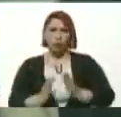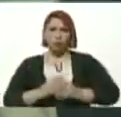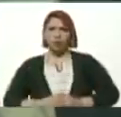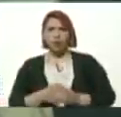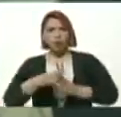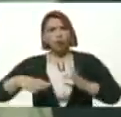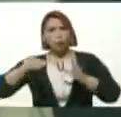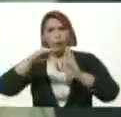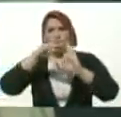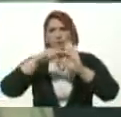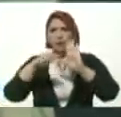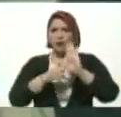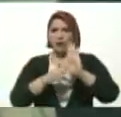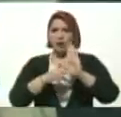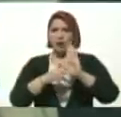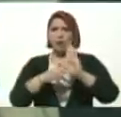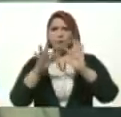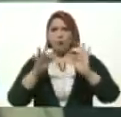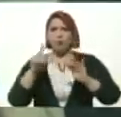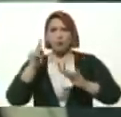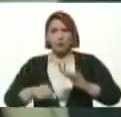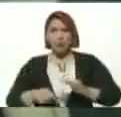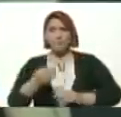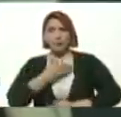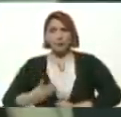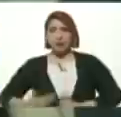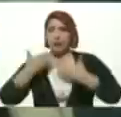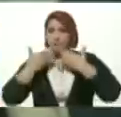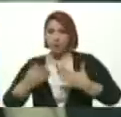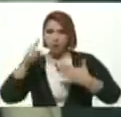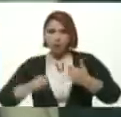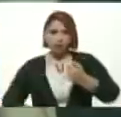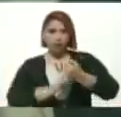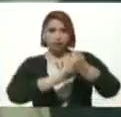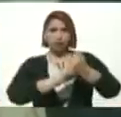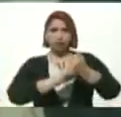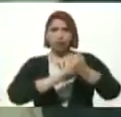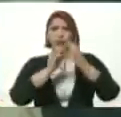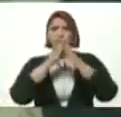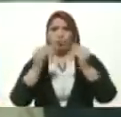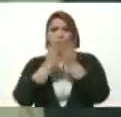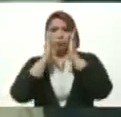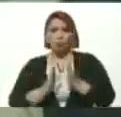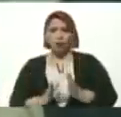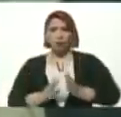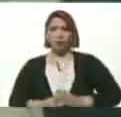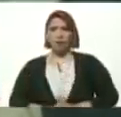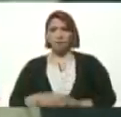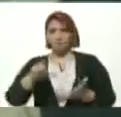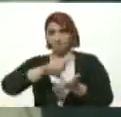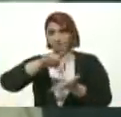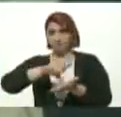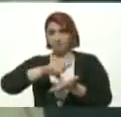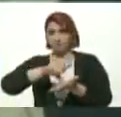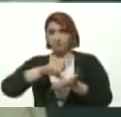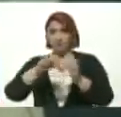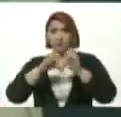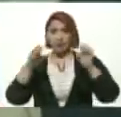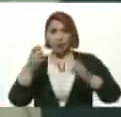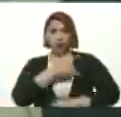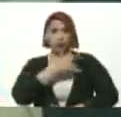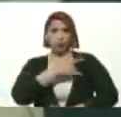En Todos Los Niveles Y Modalidades También Presidente Agradecerle El Apoyo Para Que Todos Los Estudiantes De Educación Media Educación